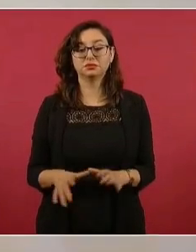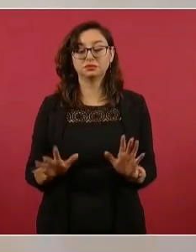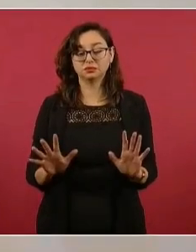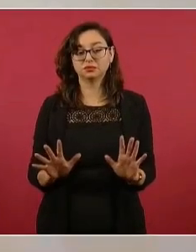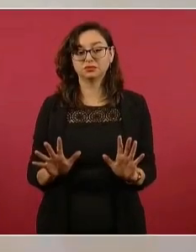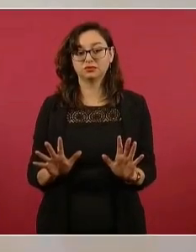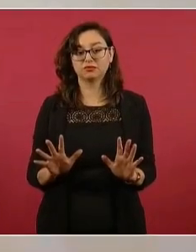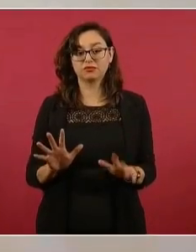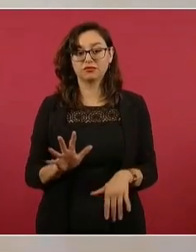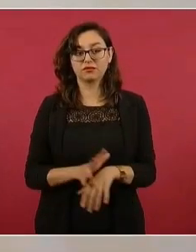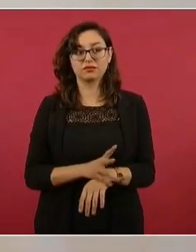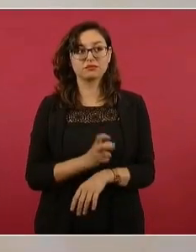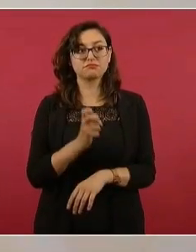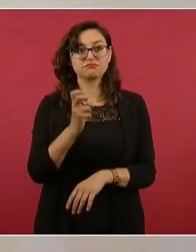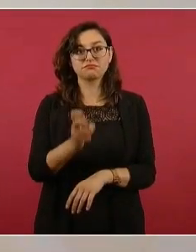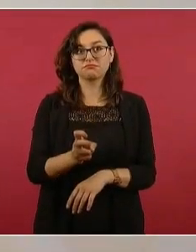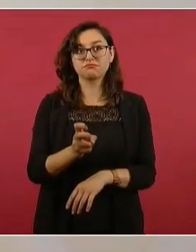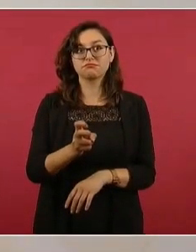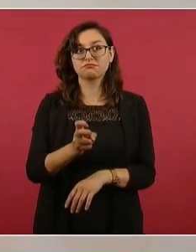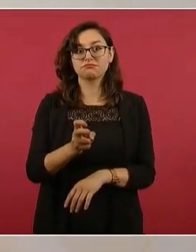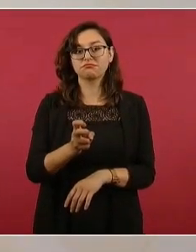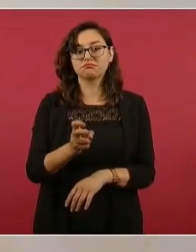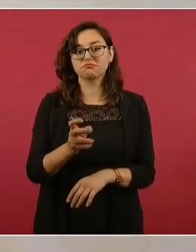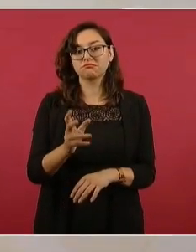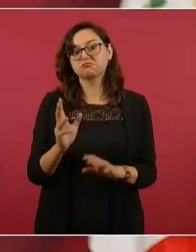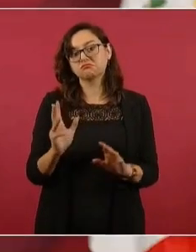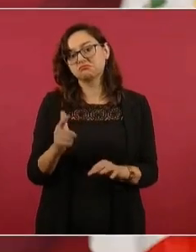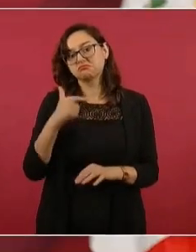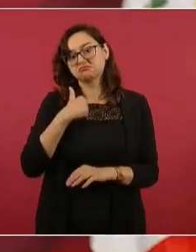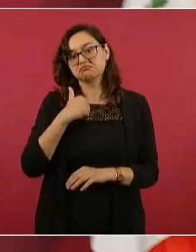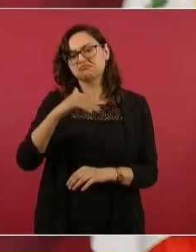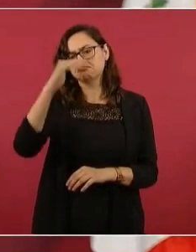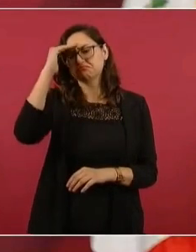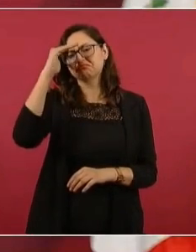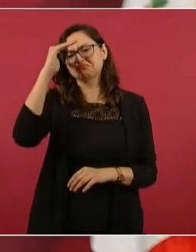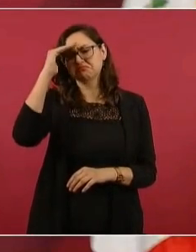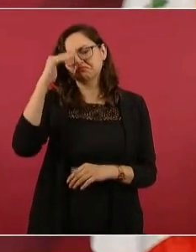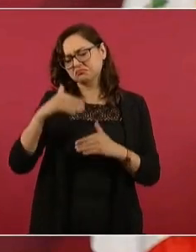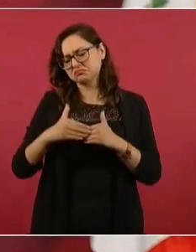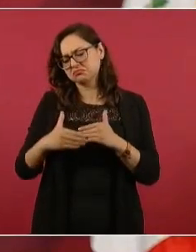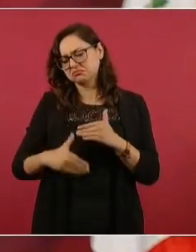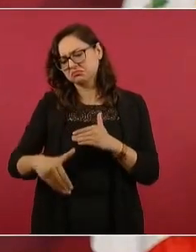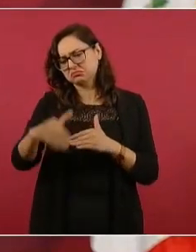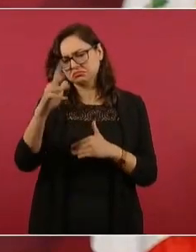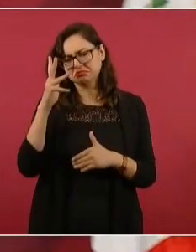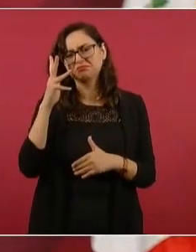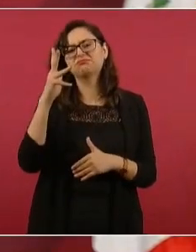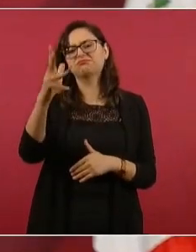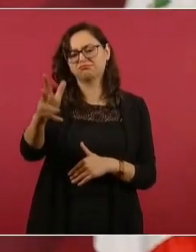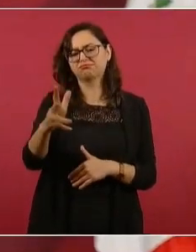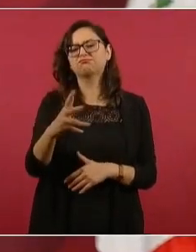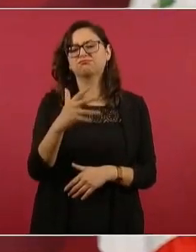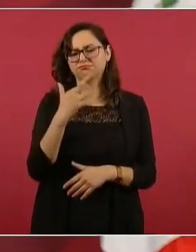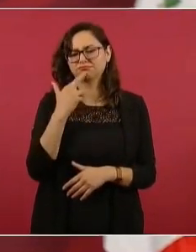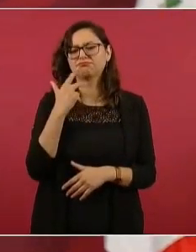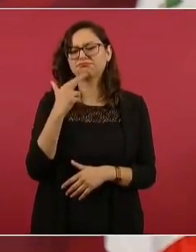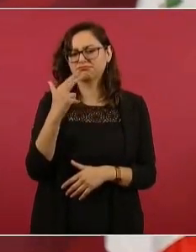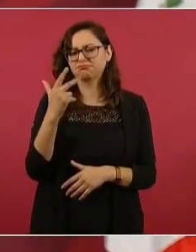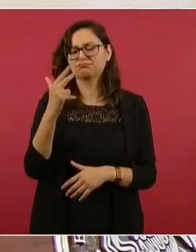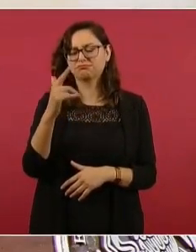vamos de gane, vamos de gane por